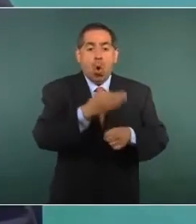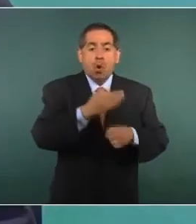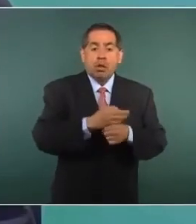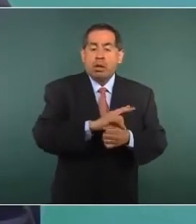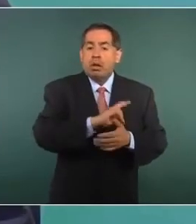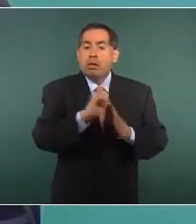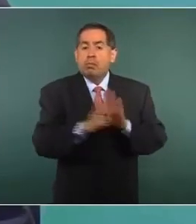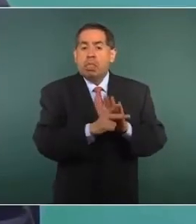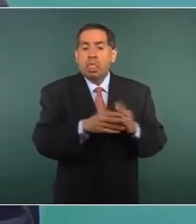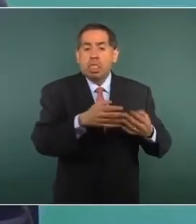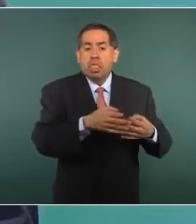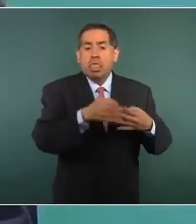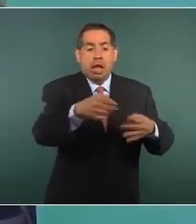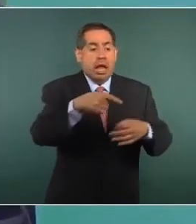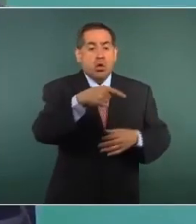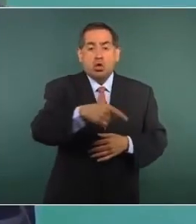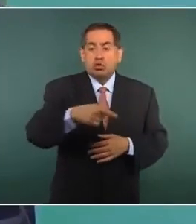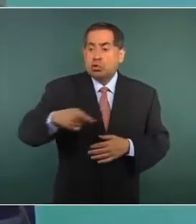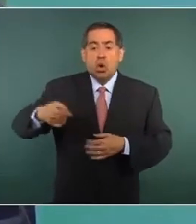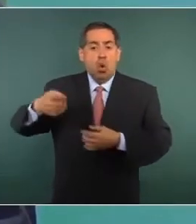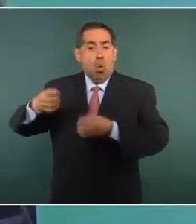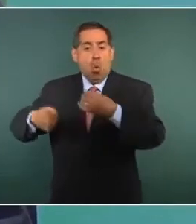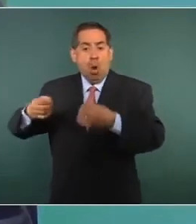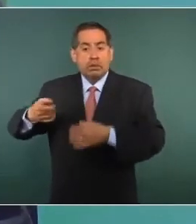legalmente a resolver.